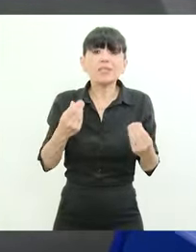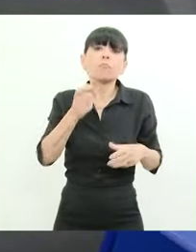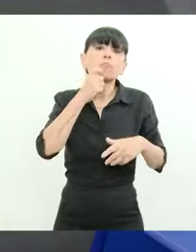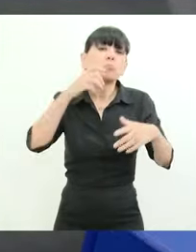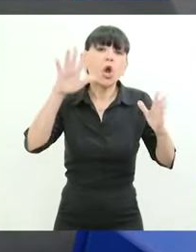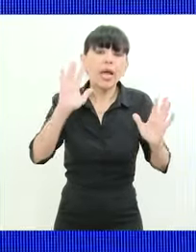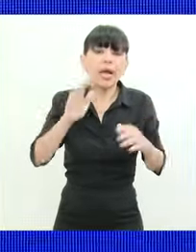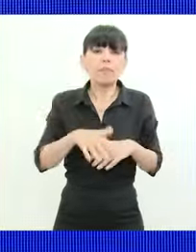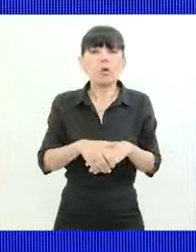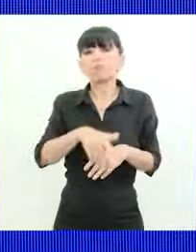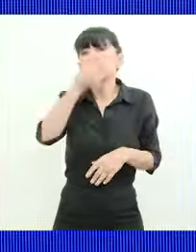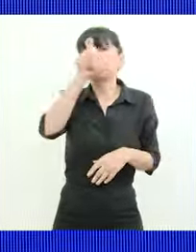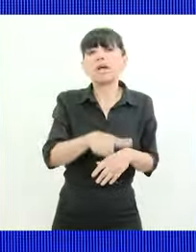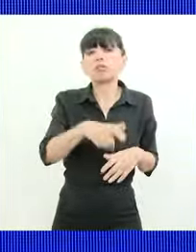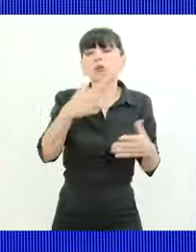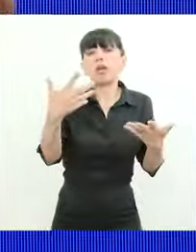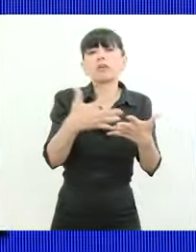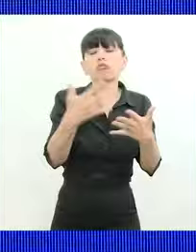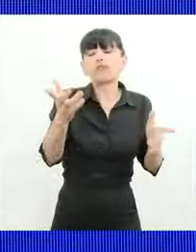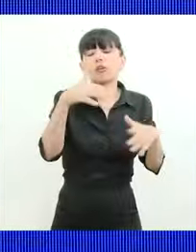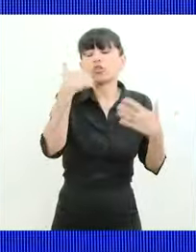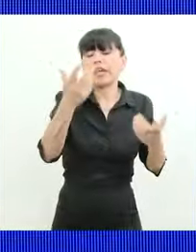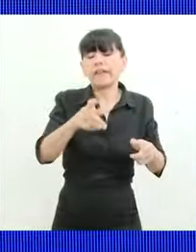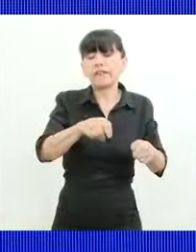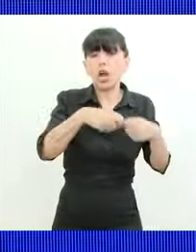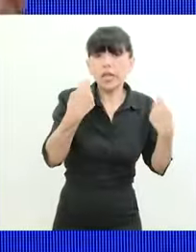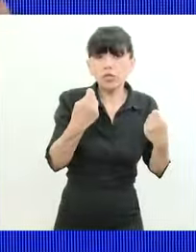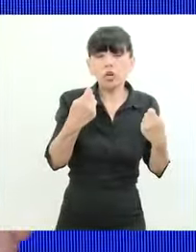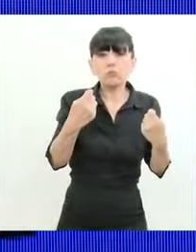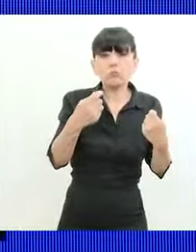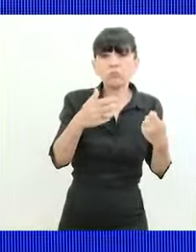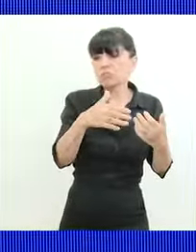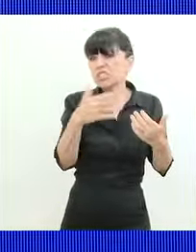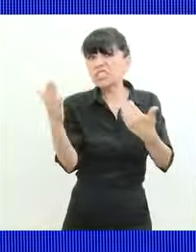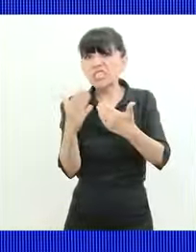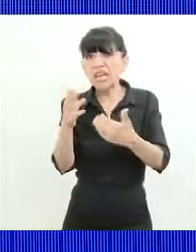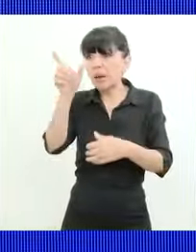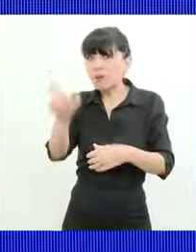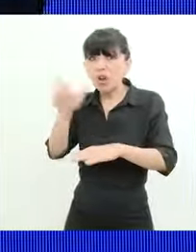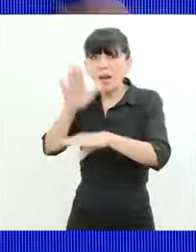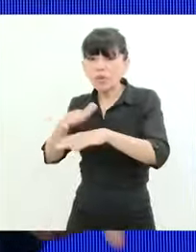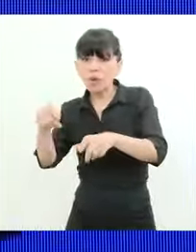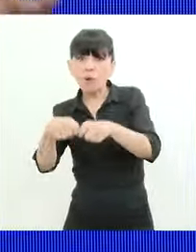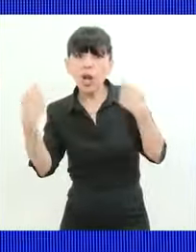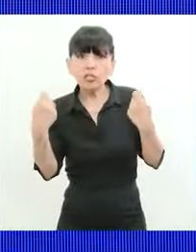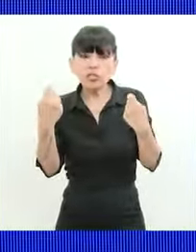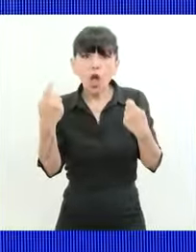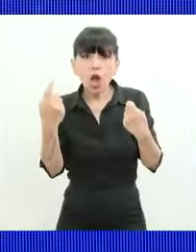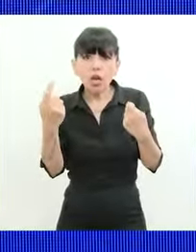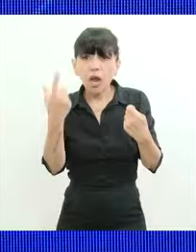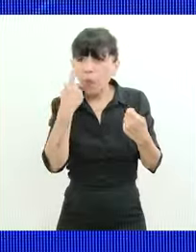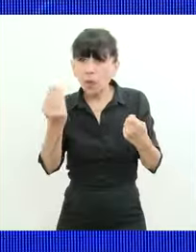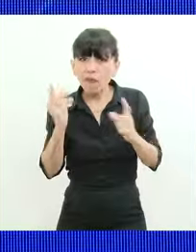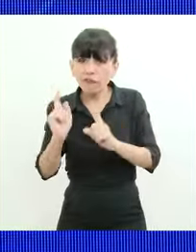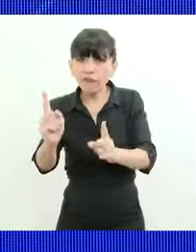de una violación convive en la panadería del barrio o en la verdulería con el violador porque el juez de garantías porque el fiscal no hicieron su